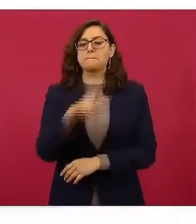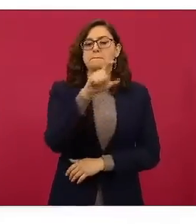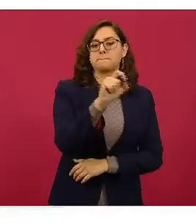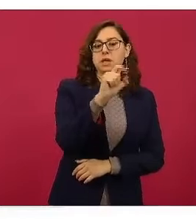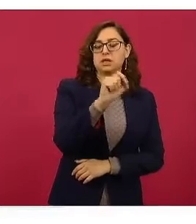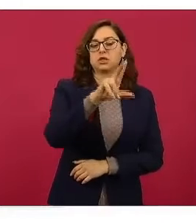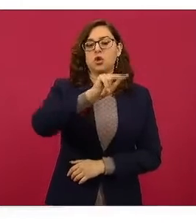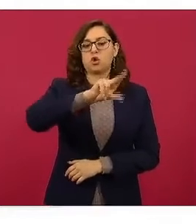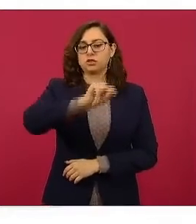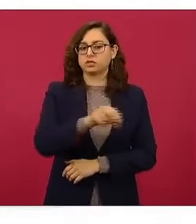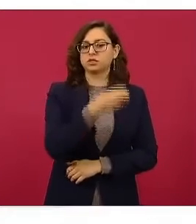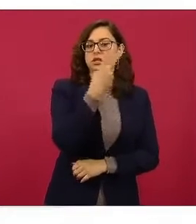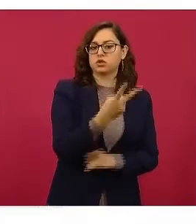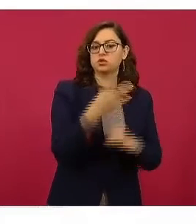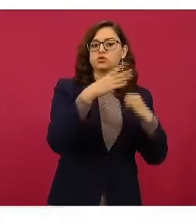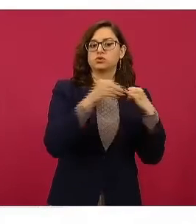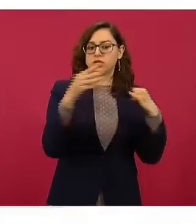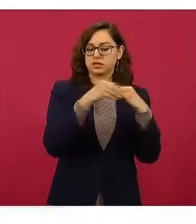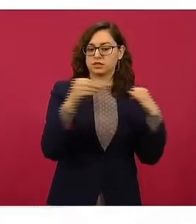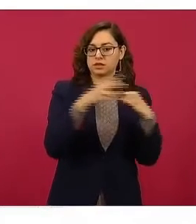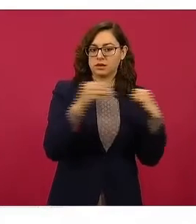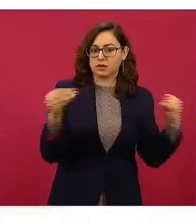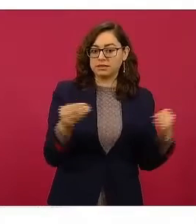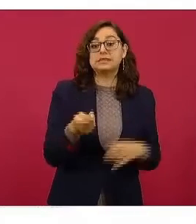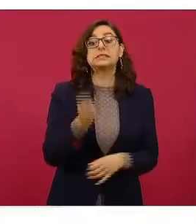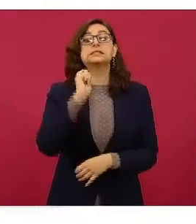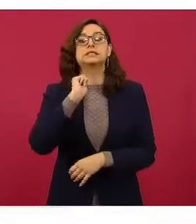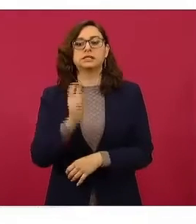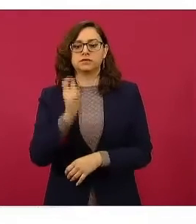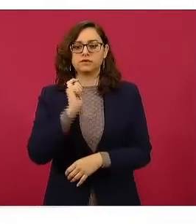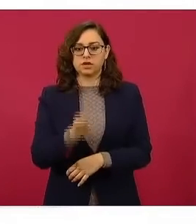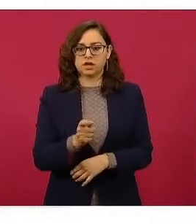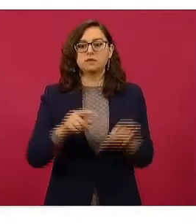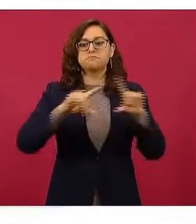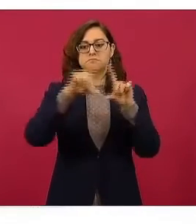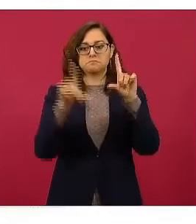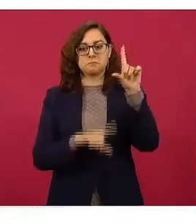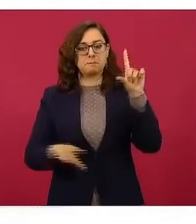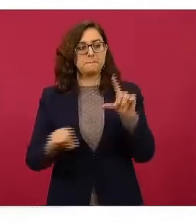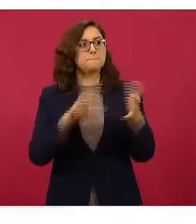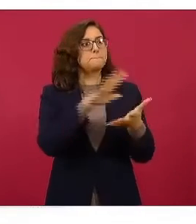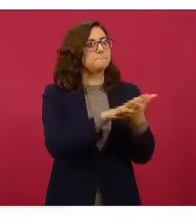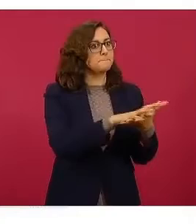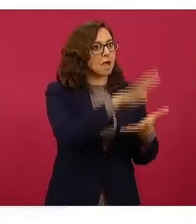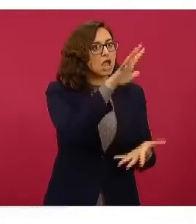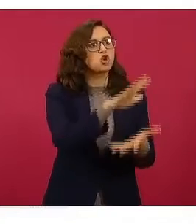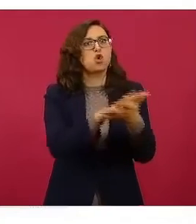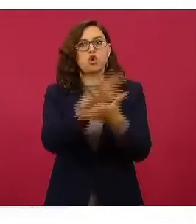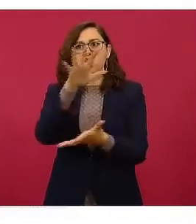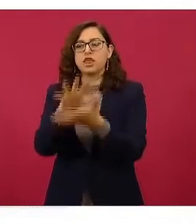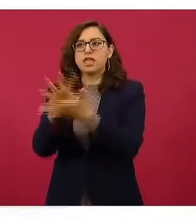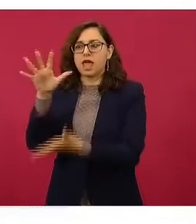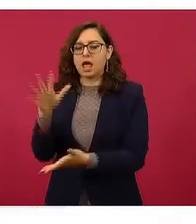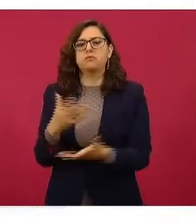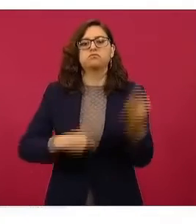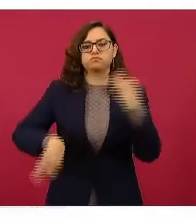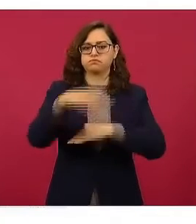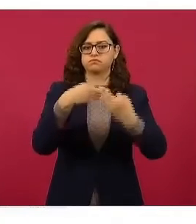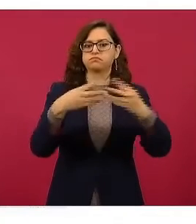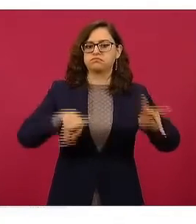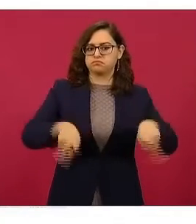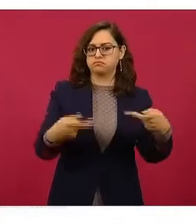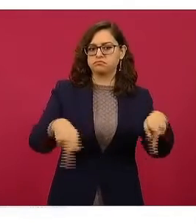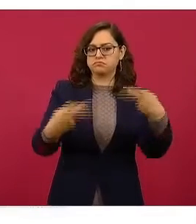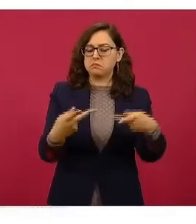82 centavos. Quiere decir que la mayoría de las gasolineras están dando a 20 pesos con 82